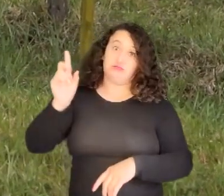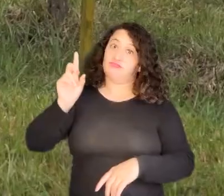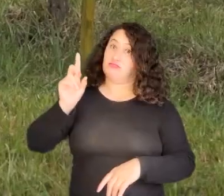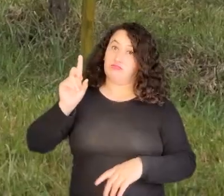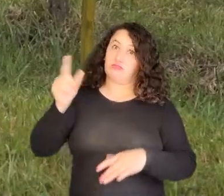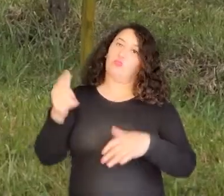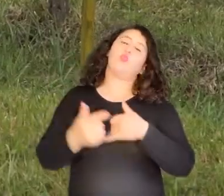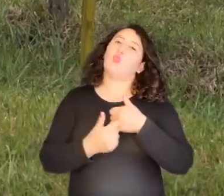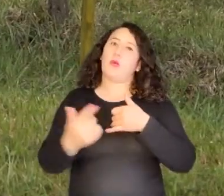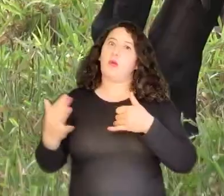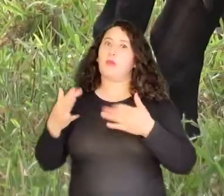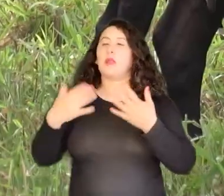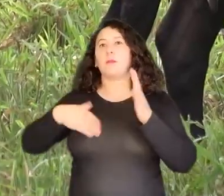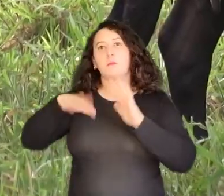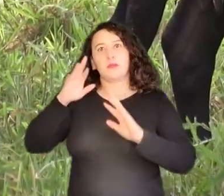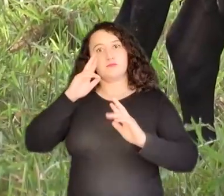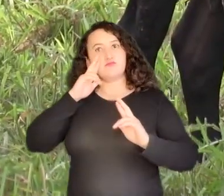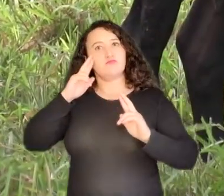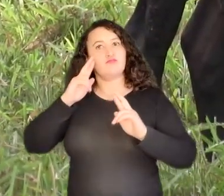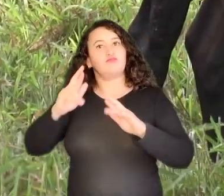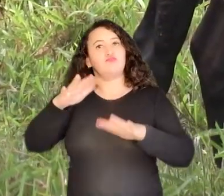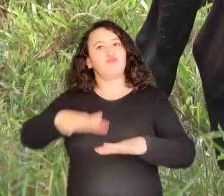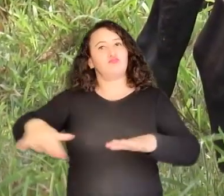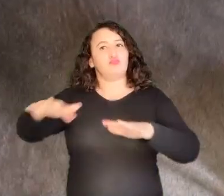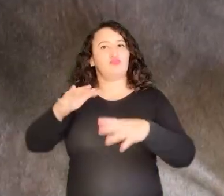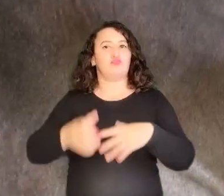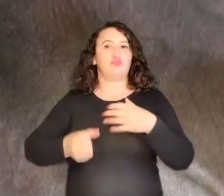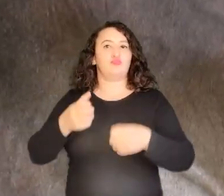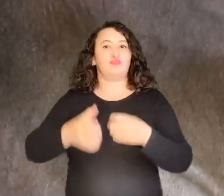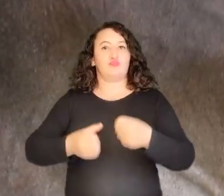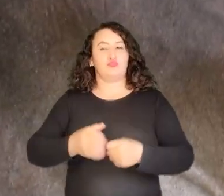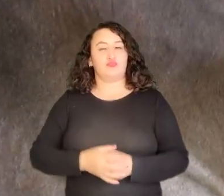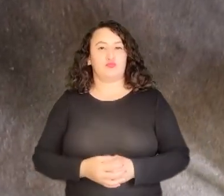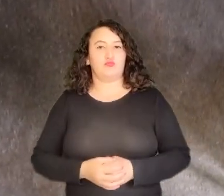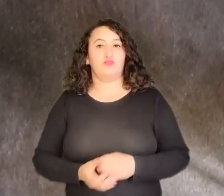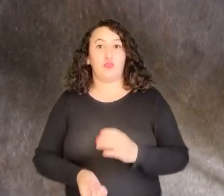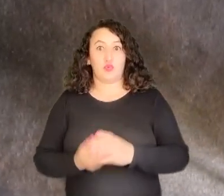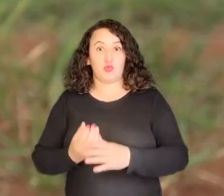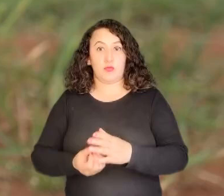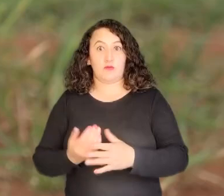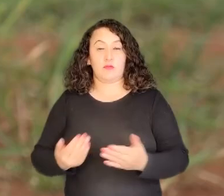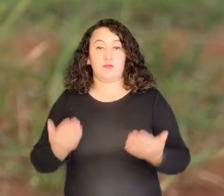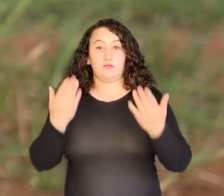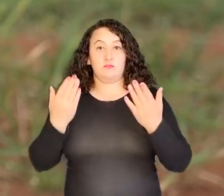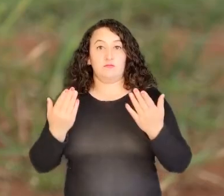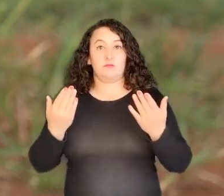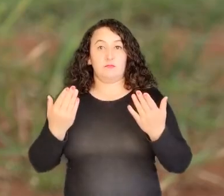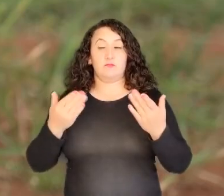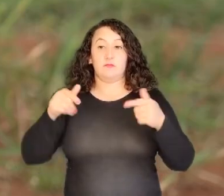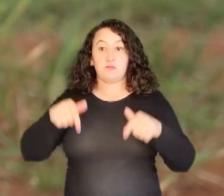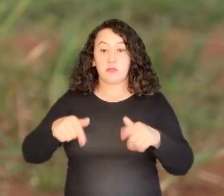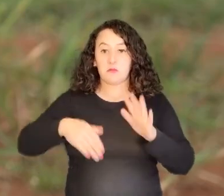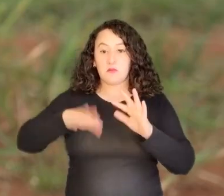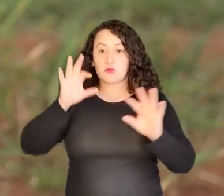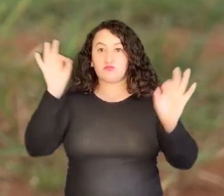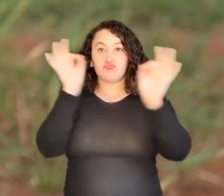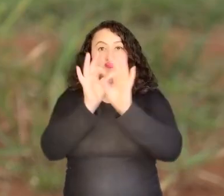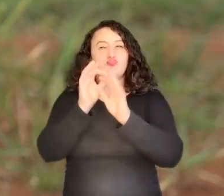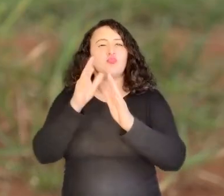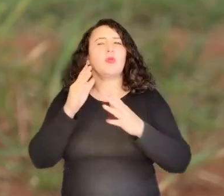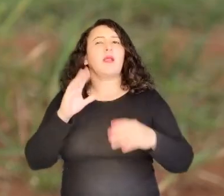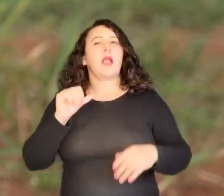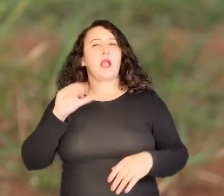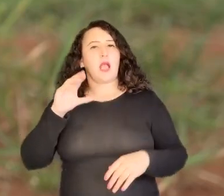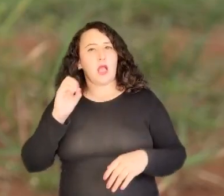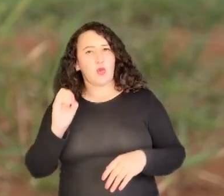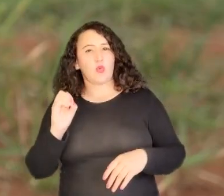Guaviare se está reconociendo como una zona lechera, una zona productiva, donde la gente se está enfocando también en el cacao,